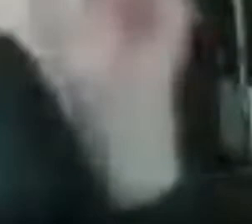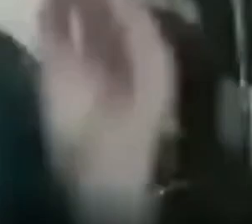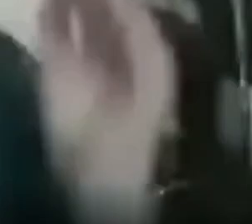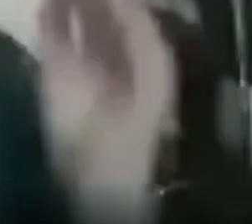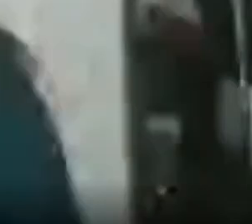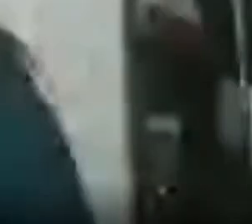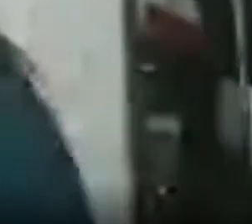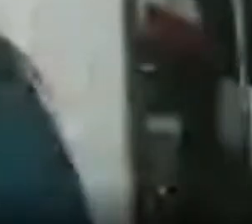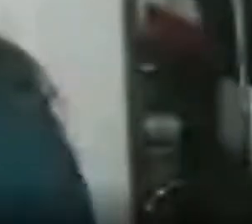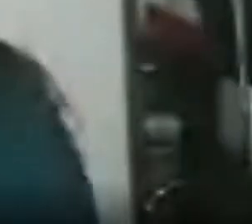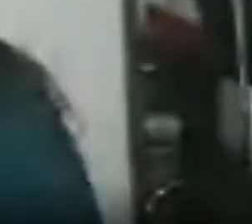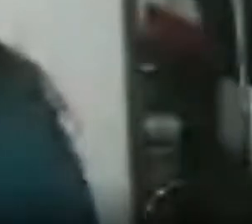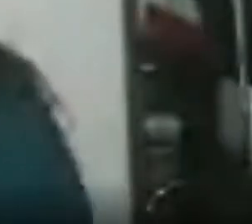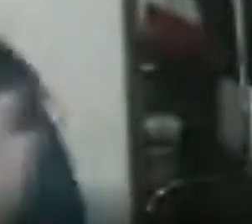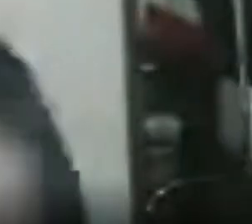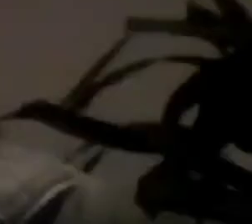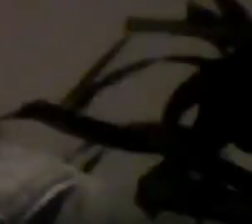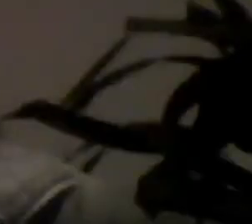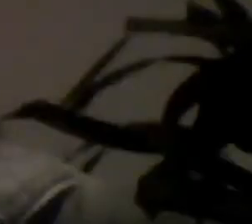tengamos muy claro en qué redes lo podemos hacer